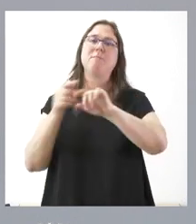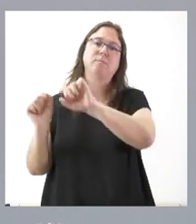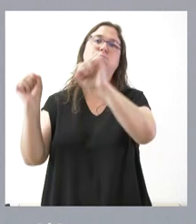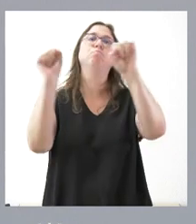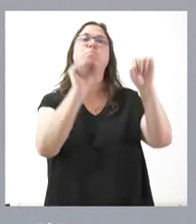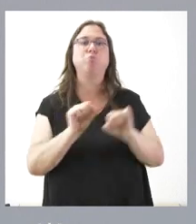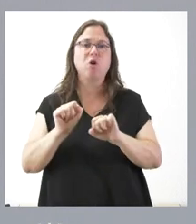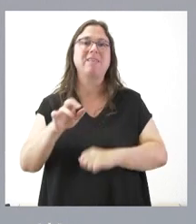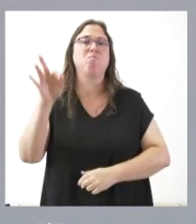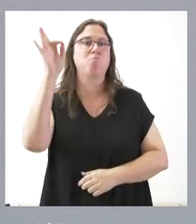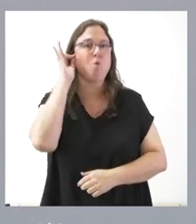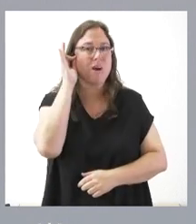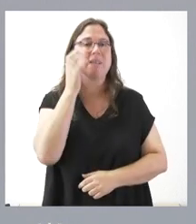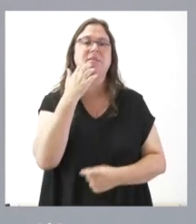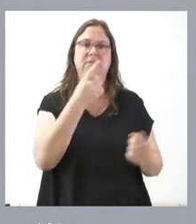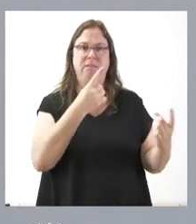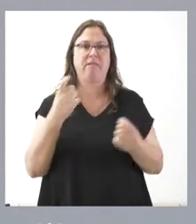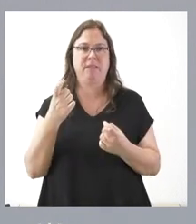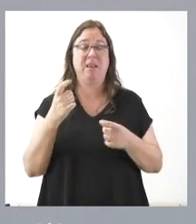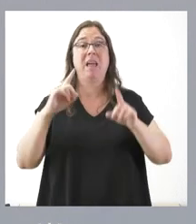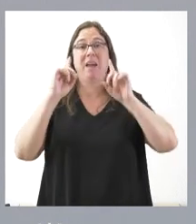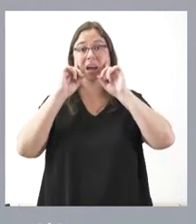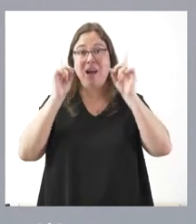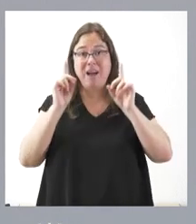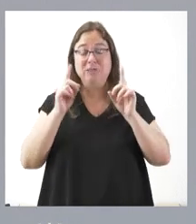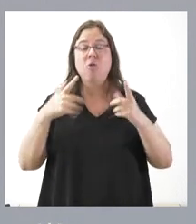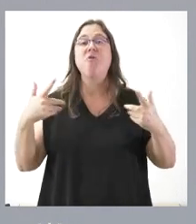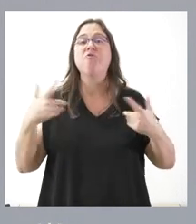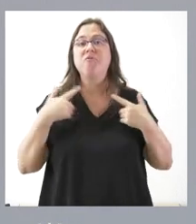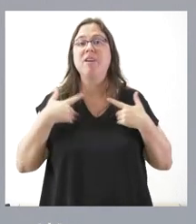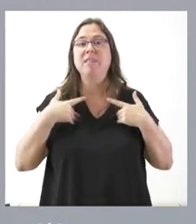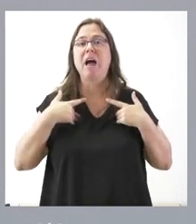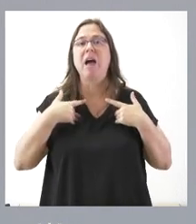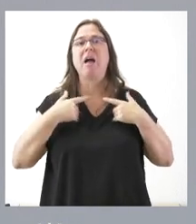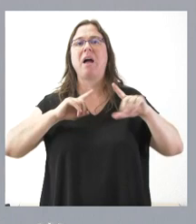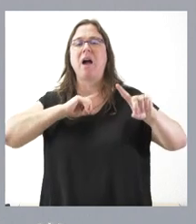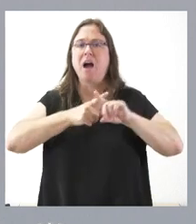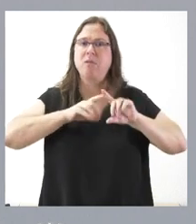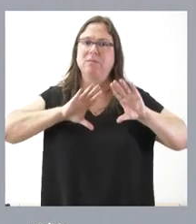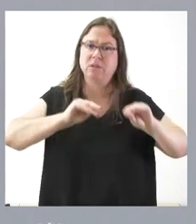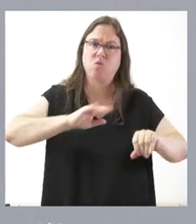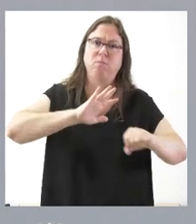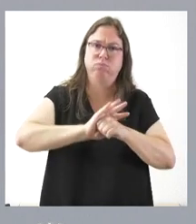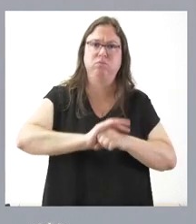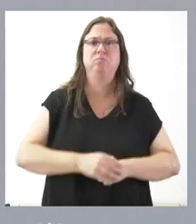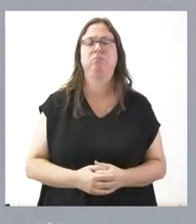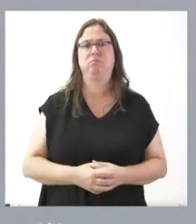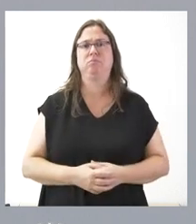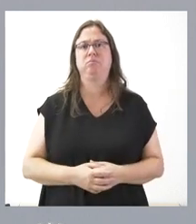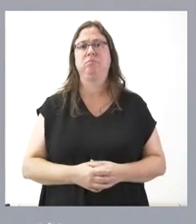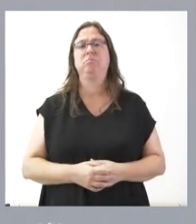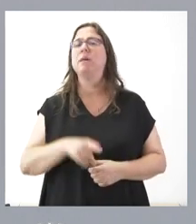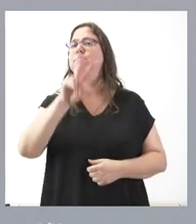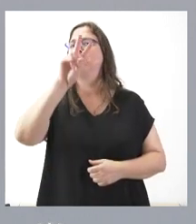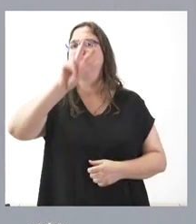a las mujeres que lo necesiten, este caso las víctimas de agresiones sexuales. Se trata de una